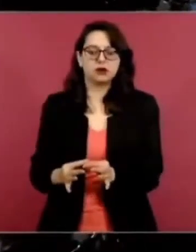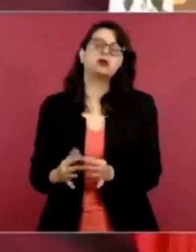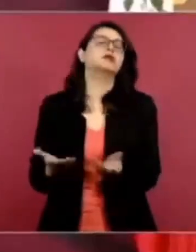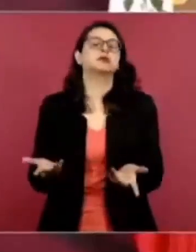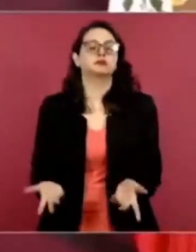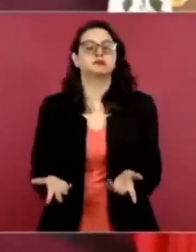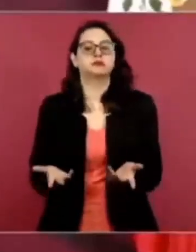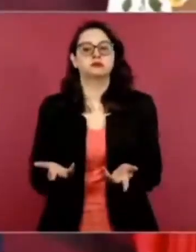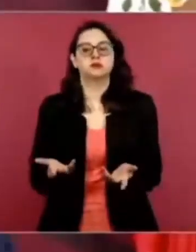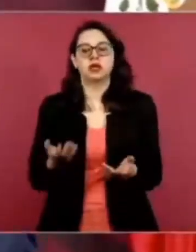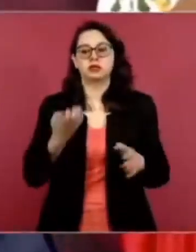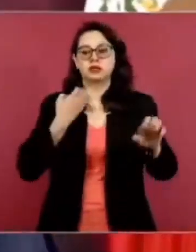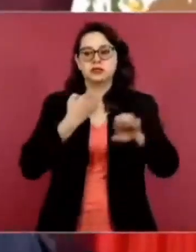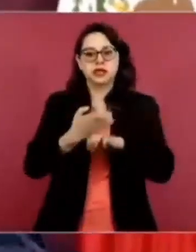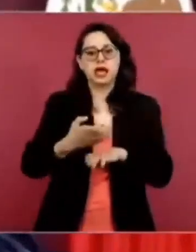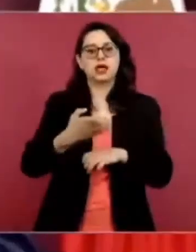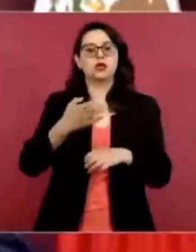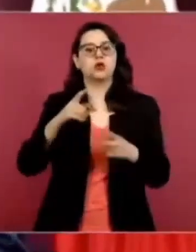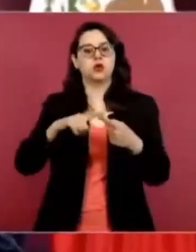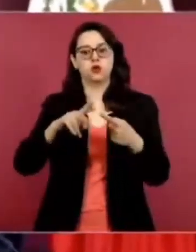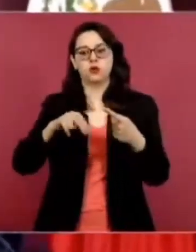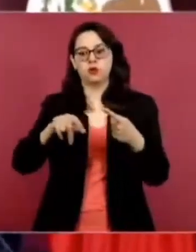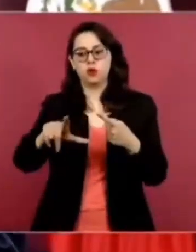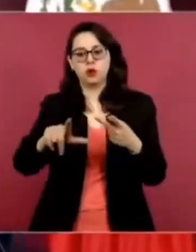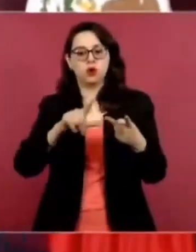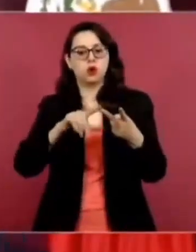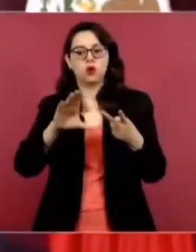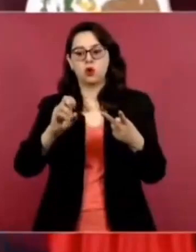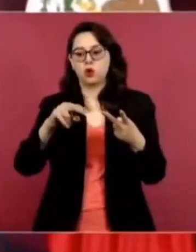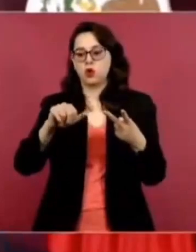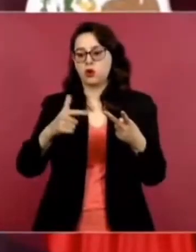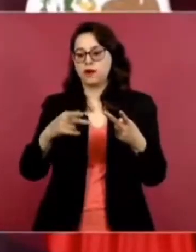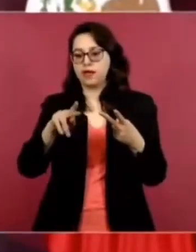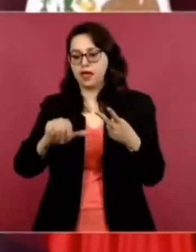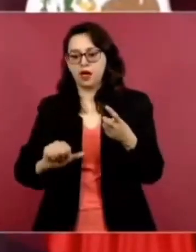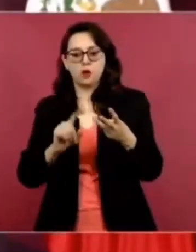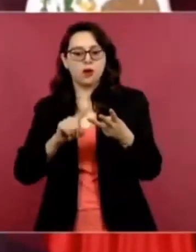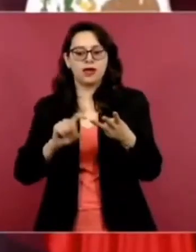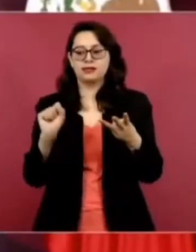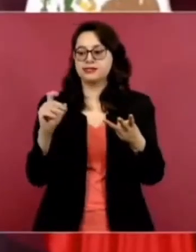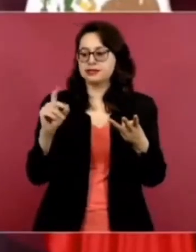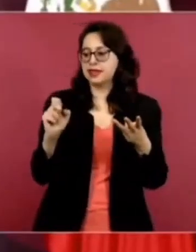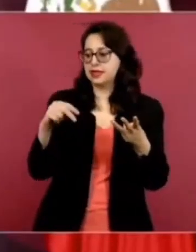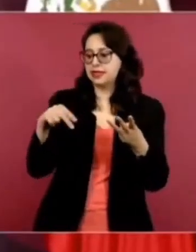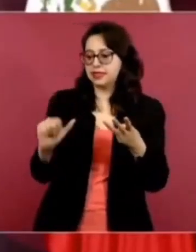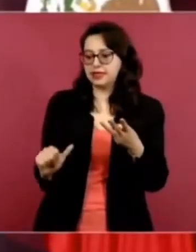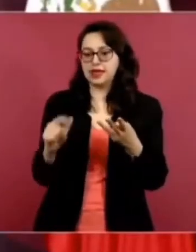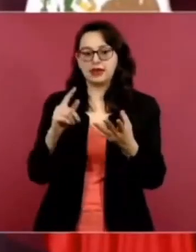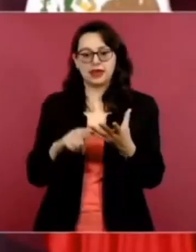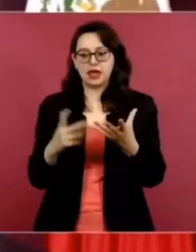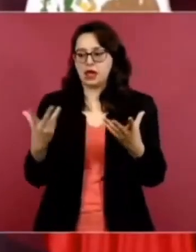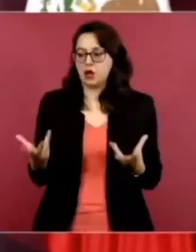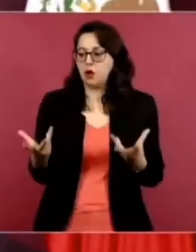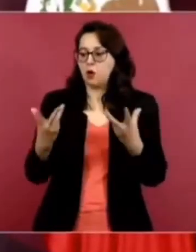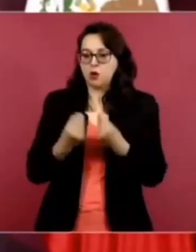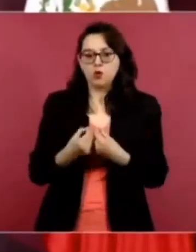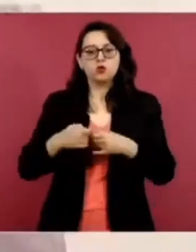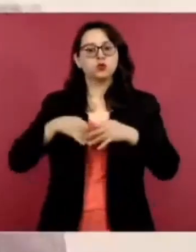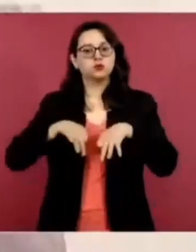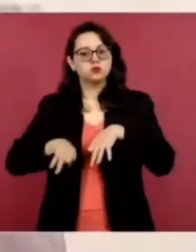de la Conagua, hay ingenieros militares que han estado trabajando